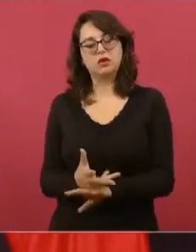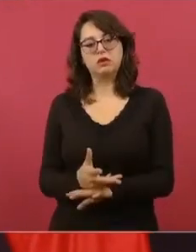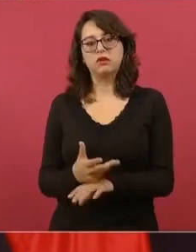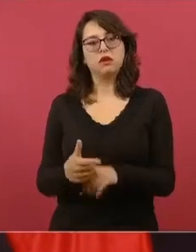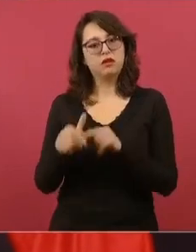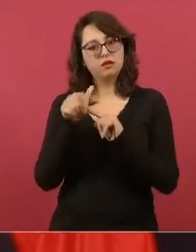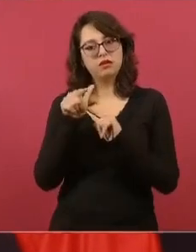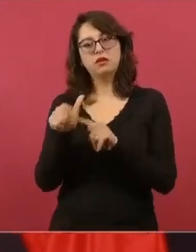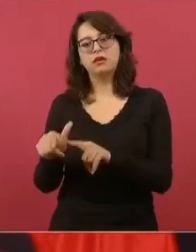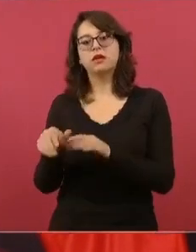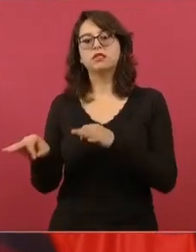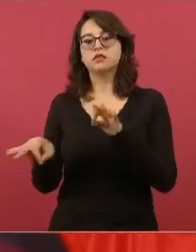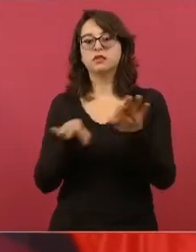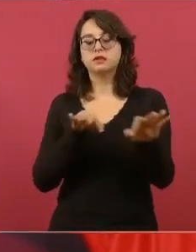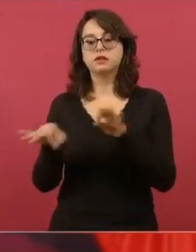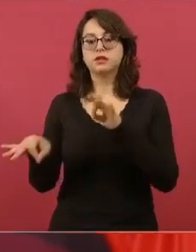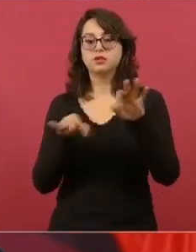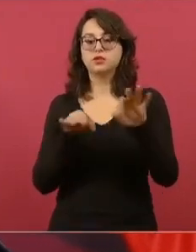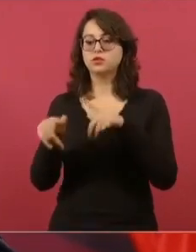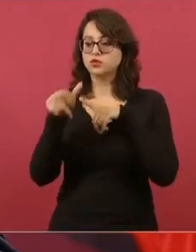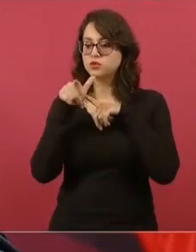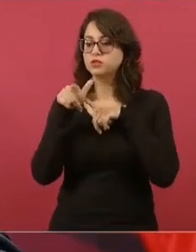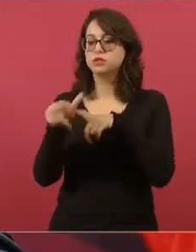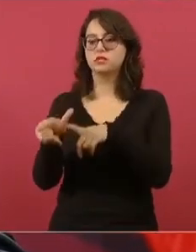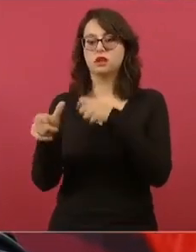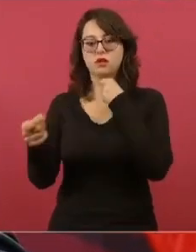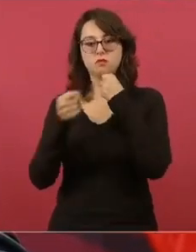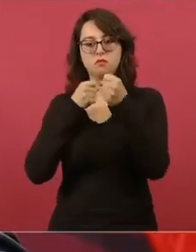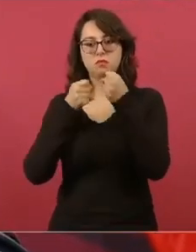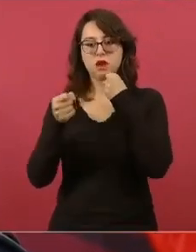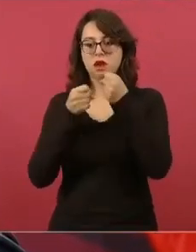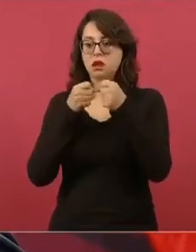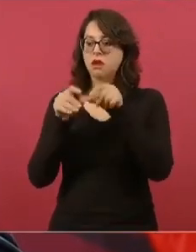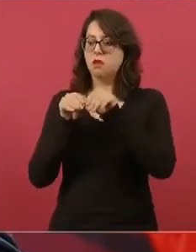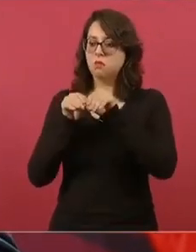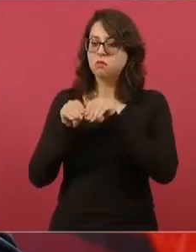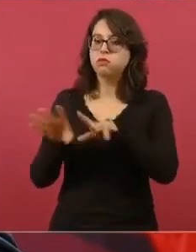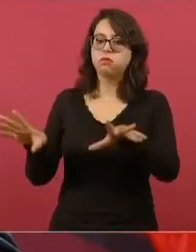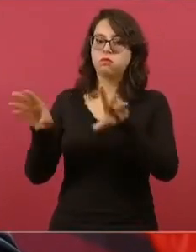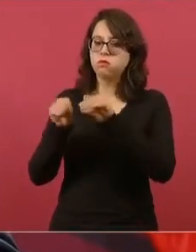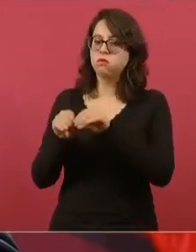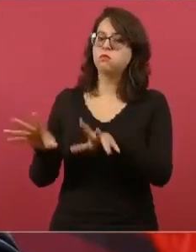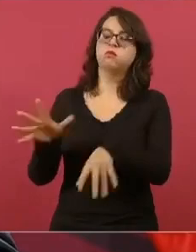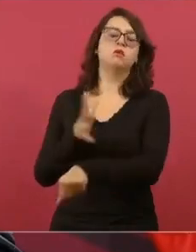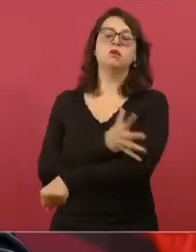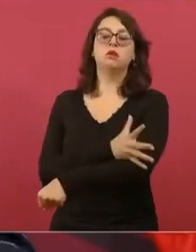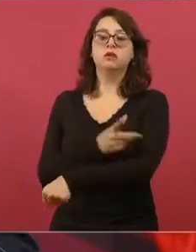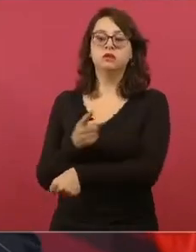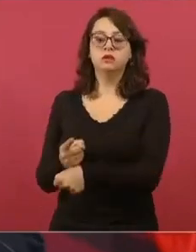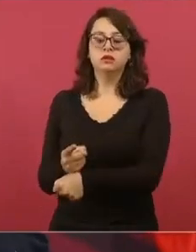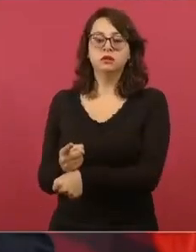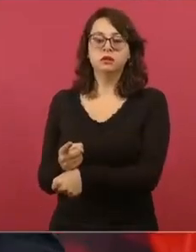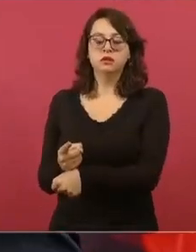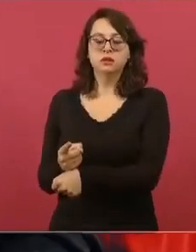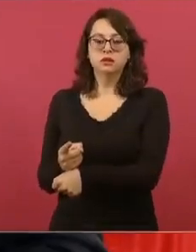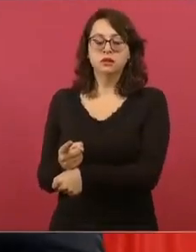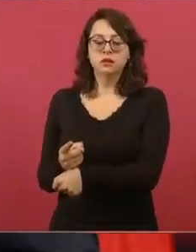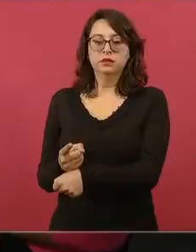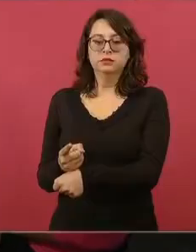si les iba bien,